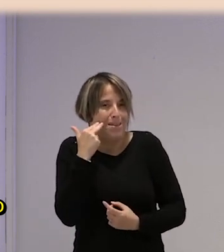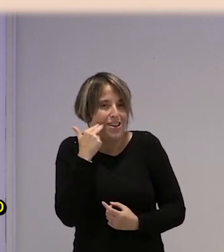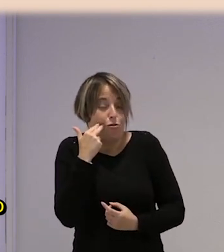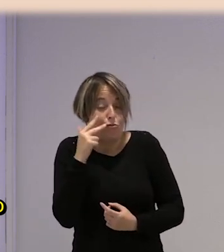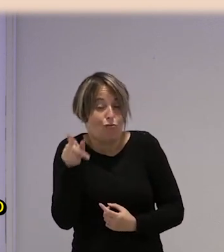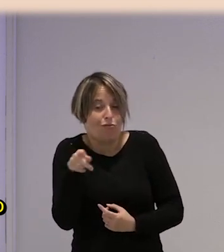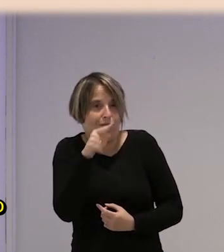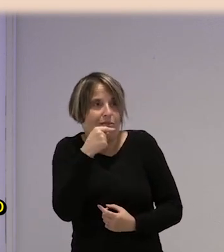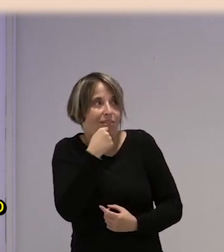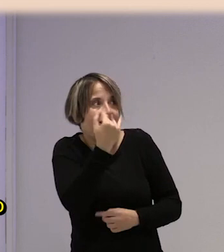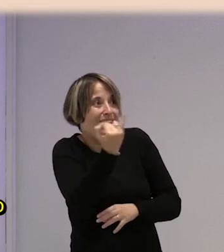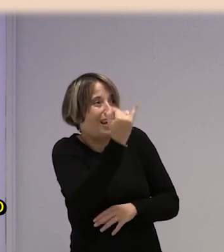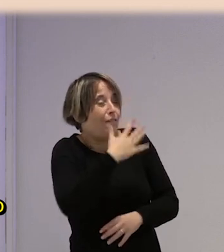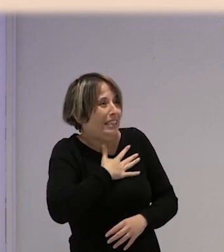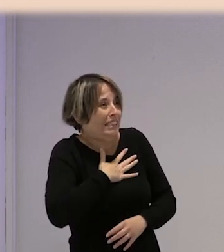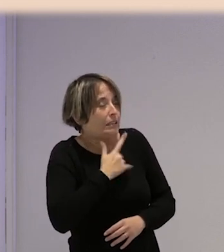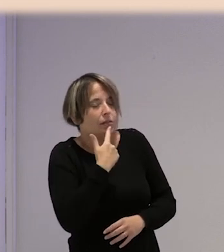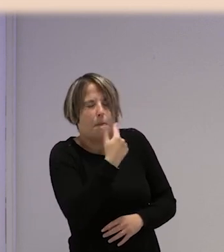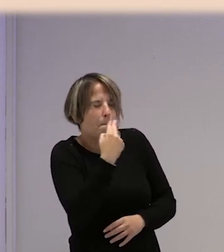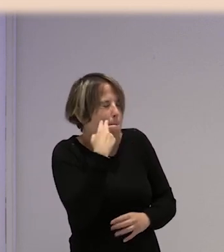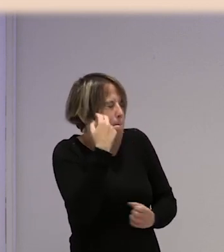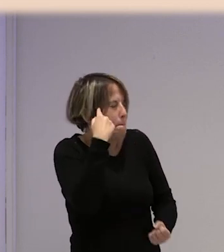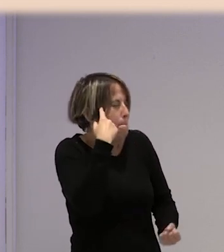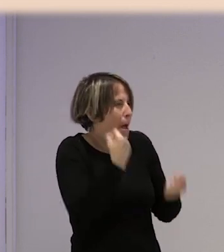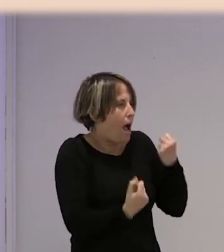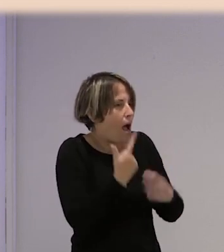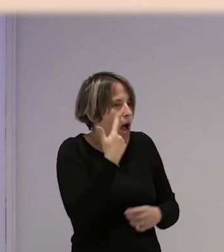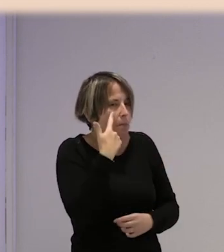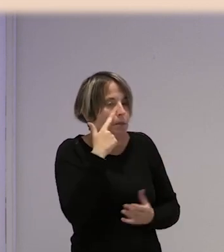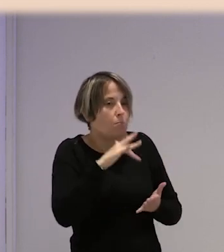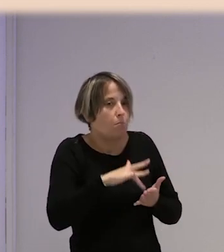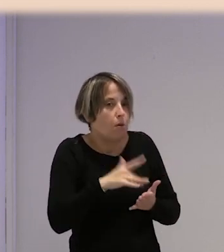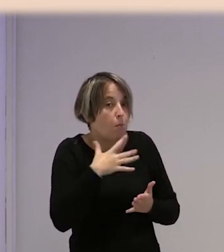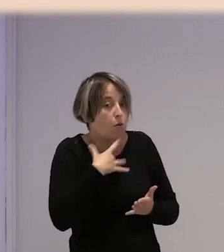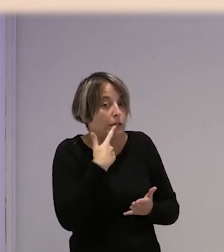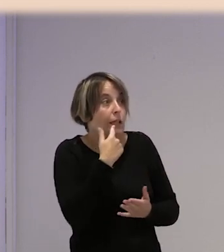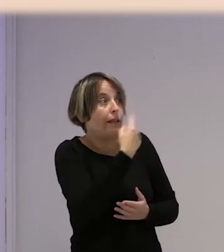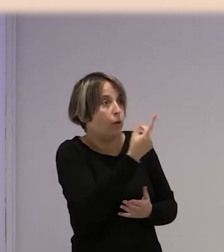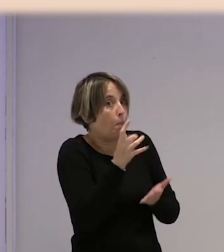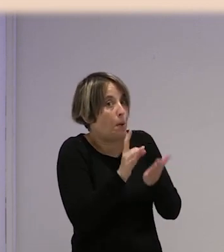sus jefes, jefas, oye, me pasa esto pensando que me van a echar.